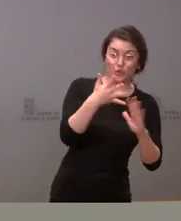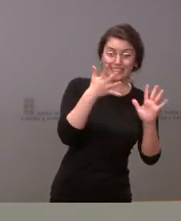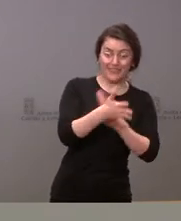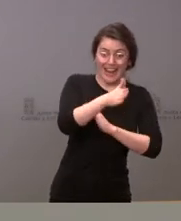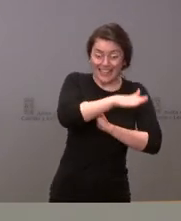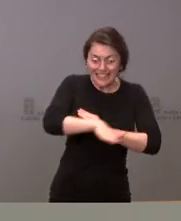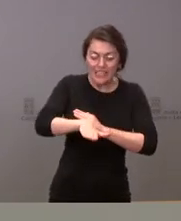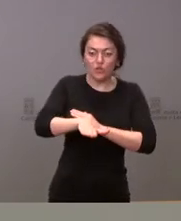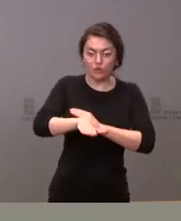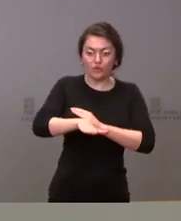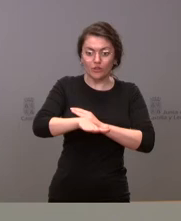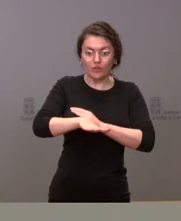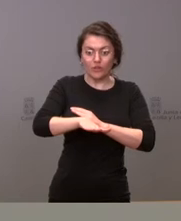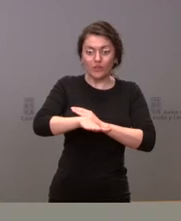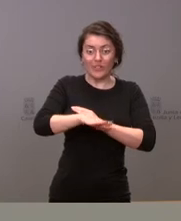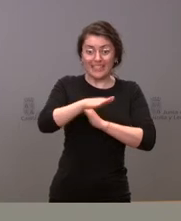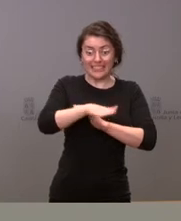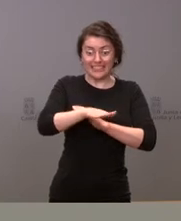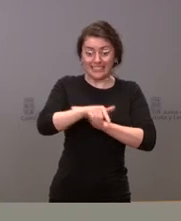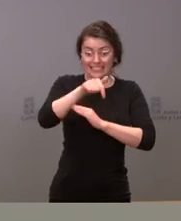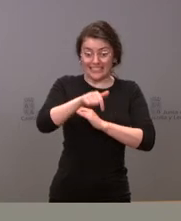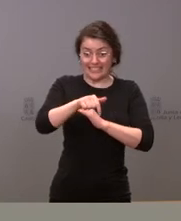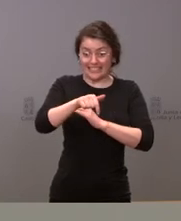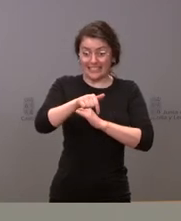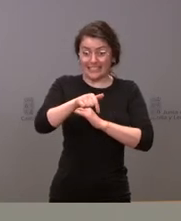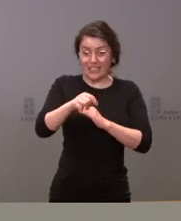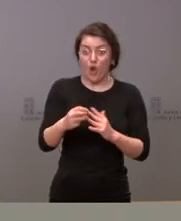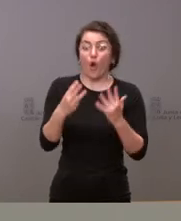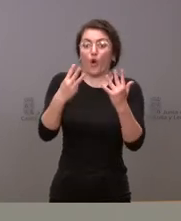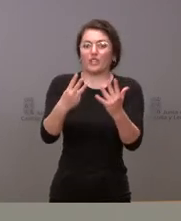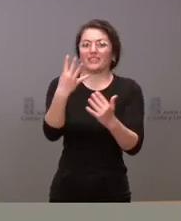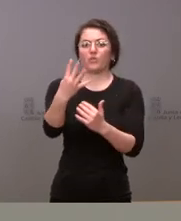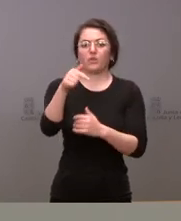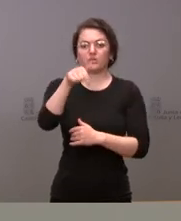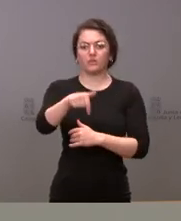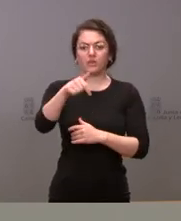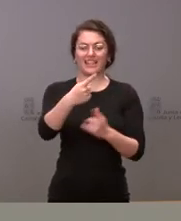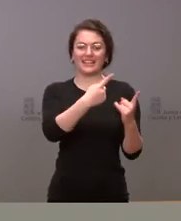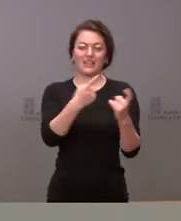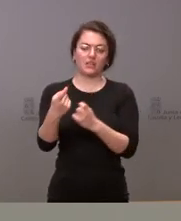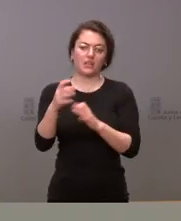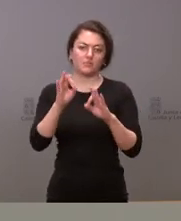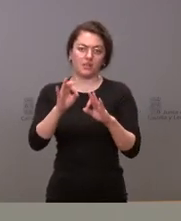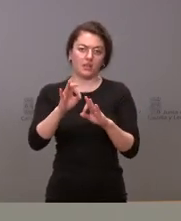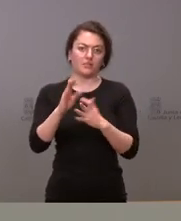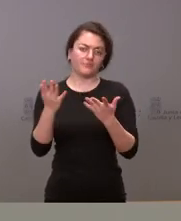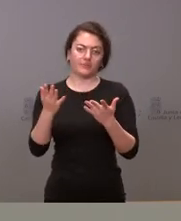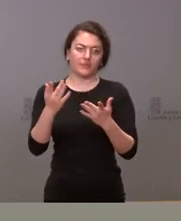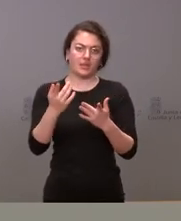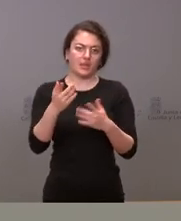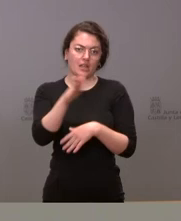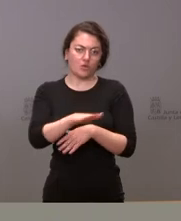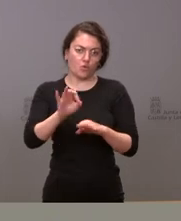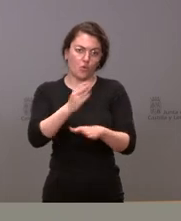niños que han venido de esos 85 84 son niños que tienen necesidades especiales fundamentalmente personas o niños con